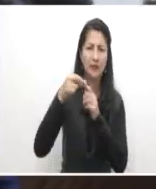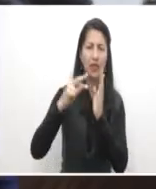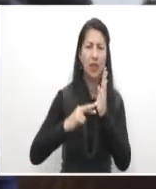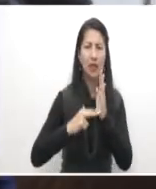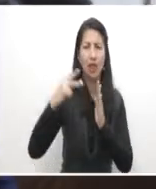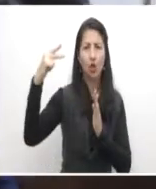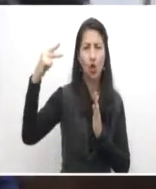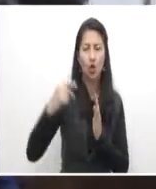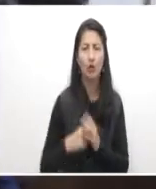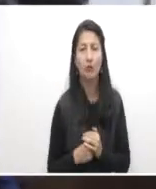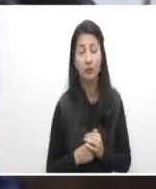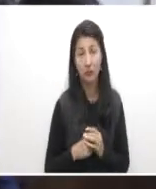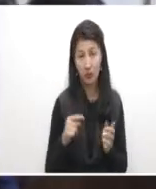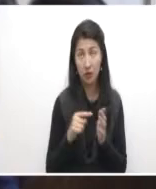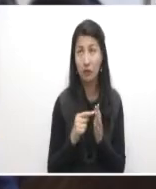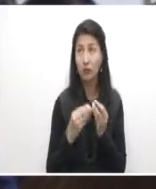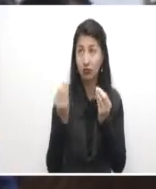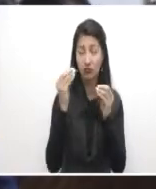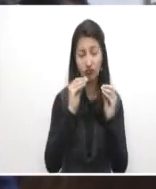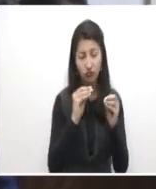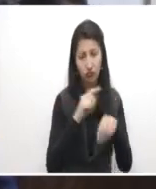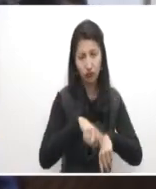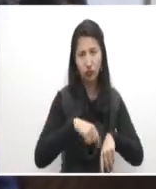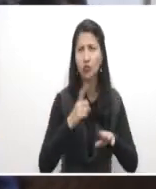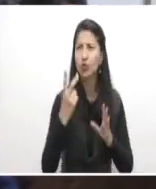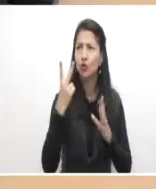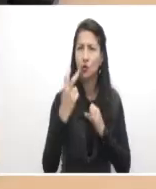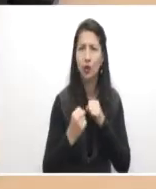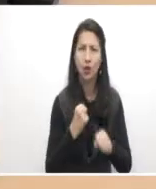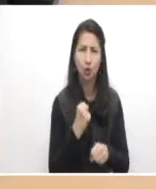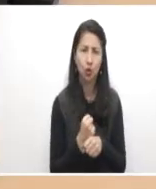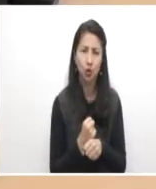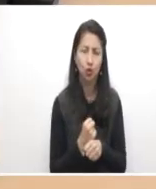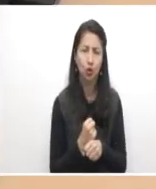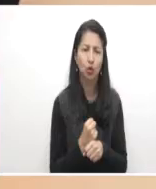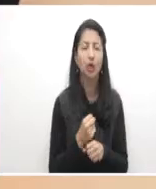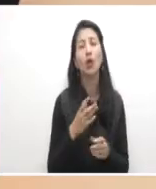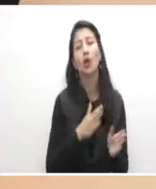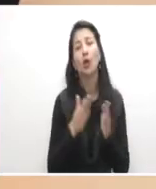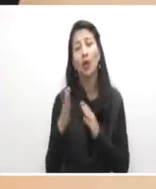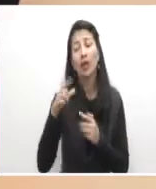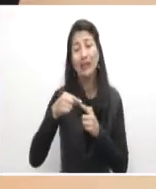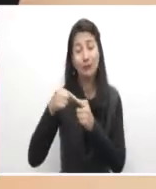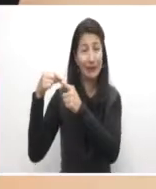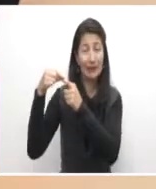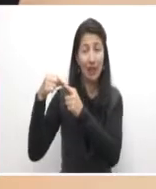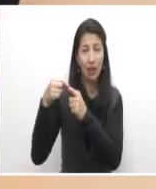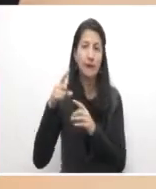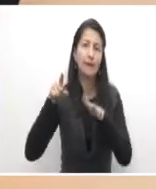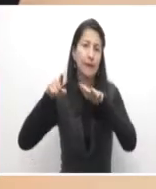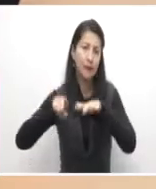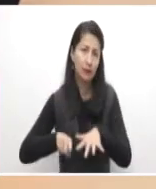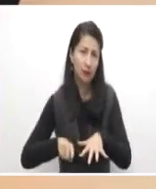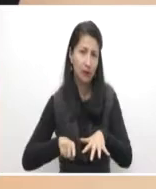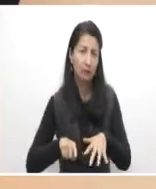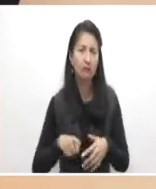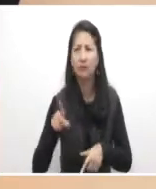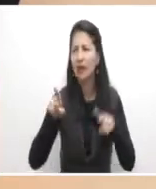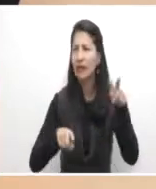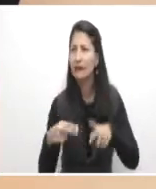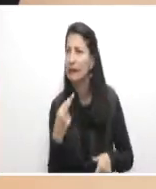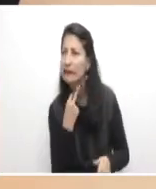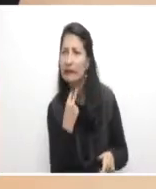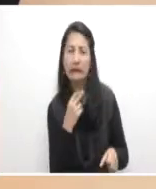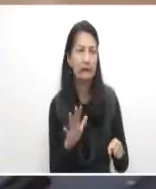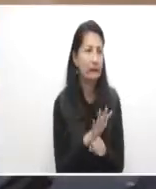cual el tiempo de esta formación es de dos años para el nivel tecnólogo y en la especialización tecnológica de seis meses. Si una persona por cuestiones de trabajo